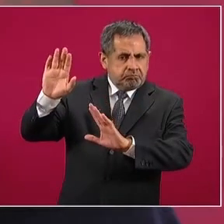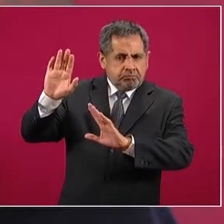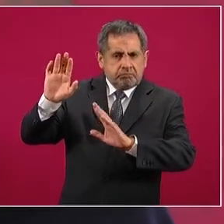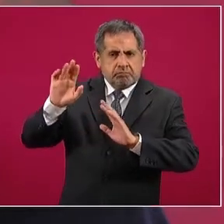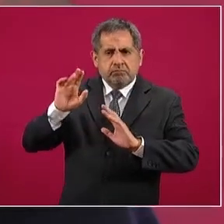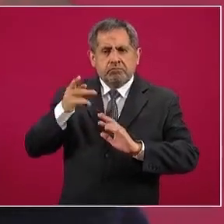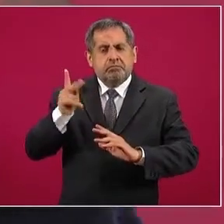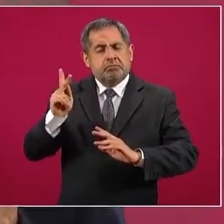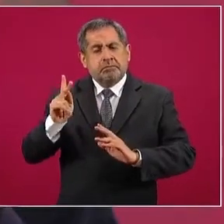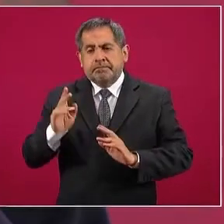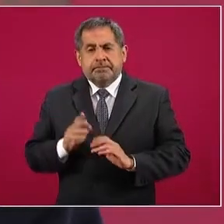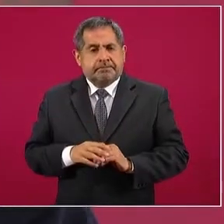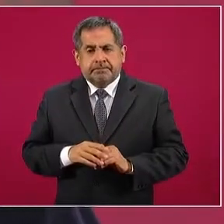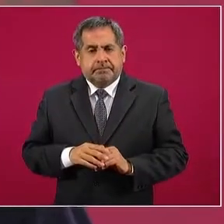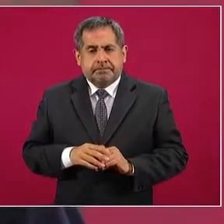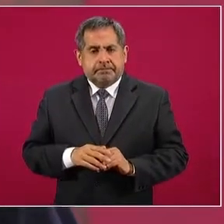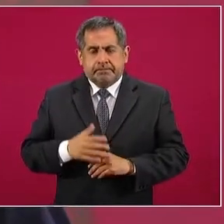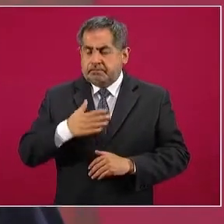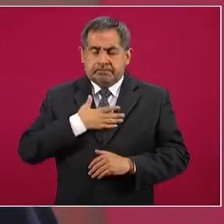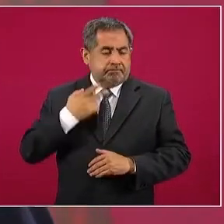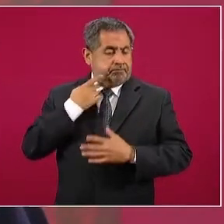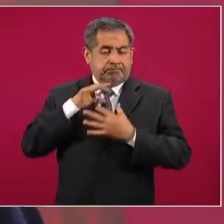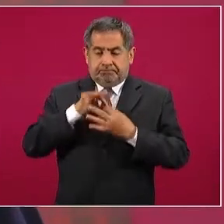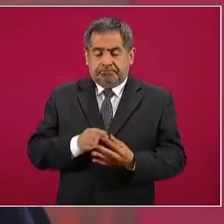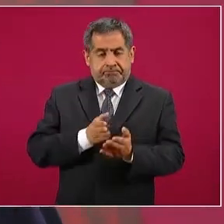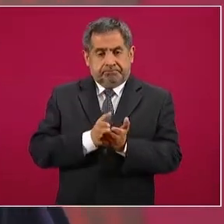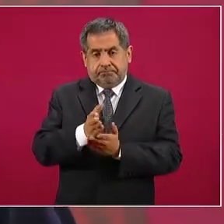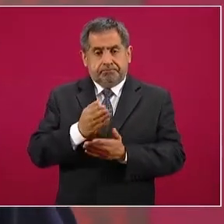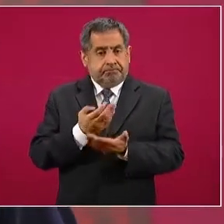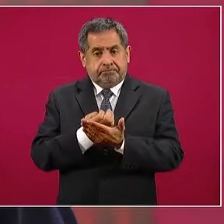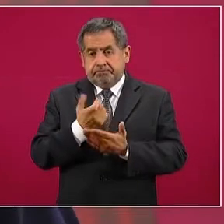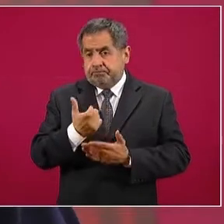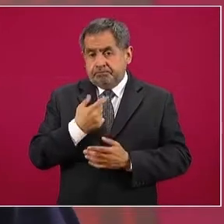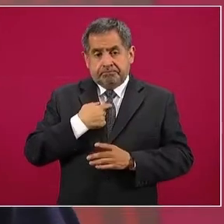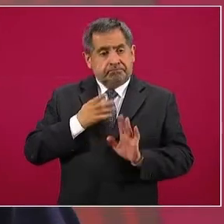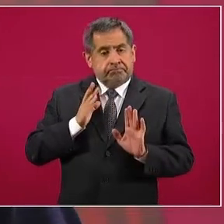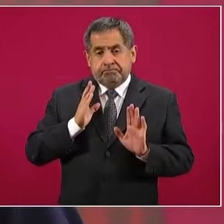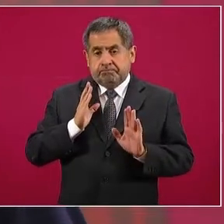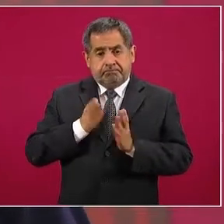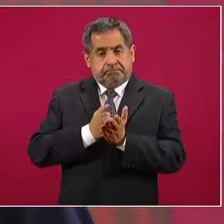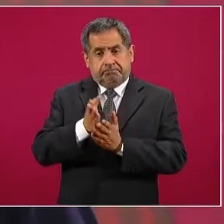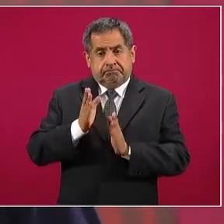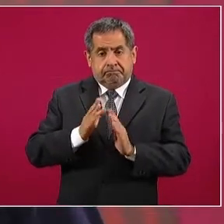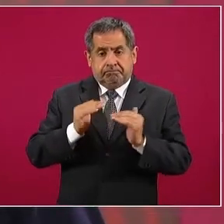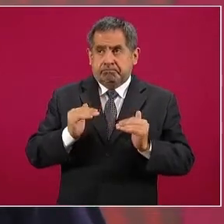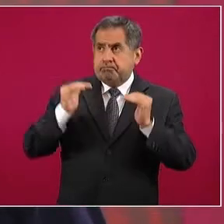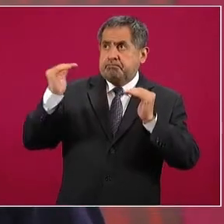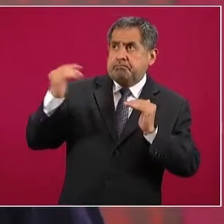pero nuestra política económica es soberana